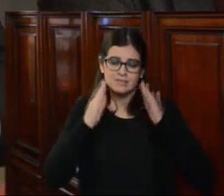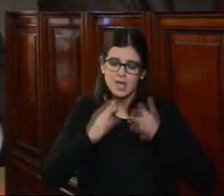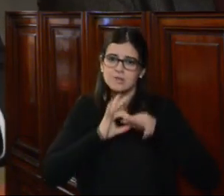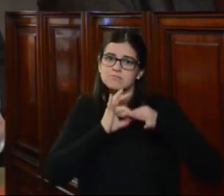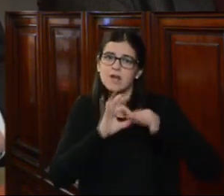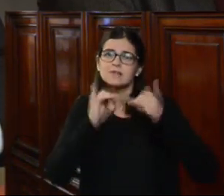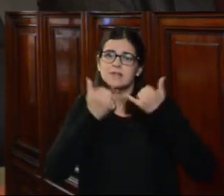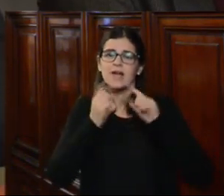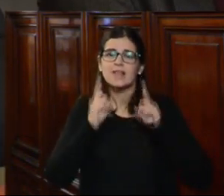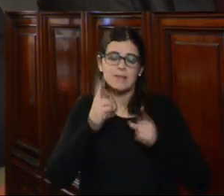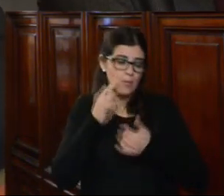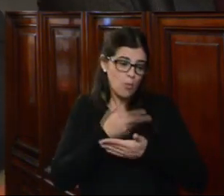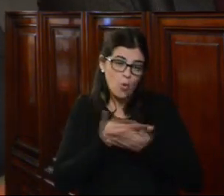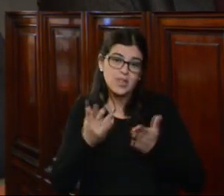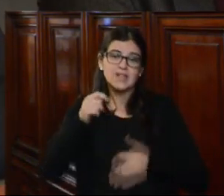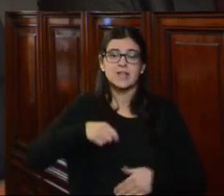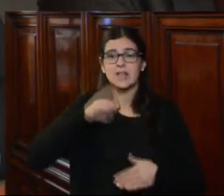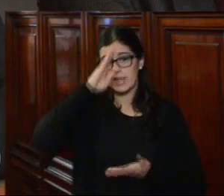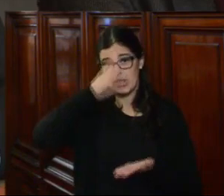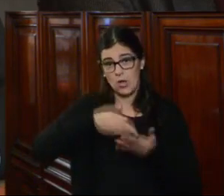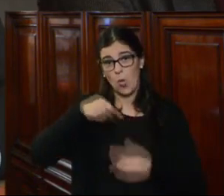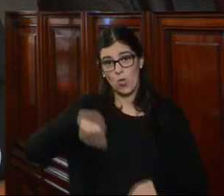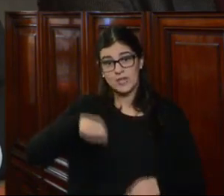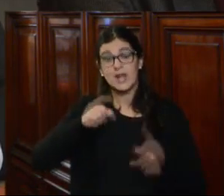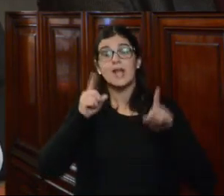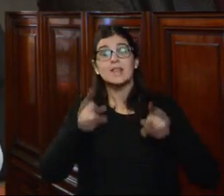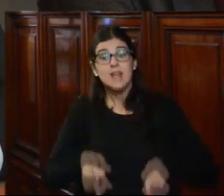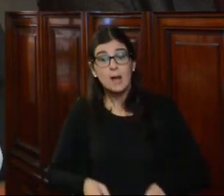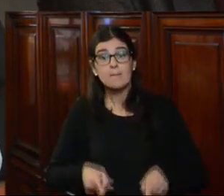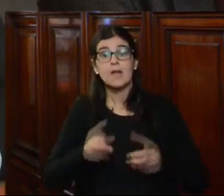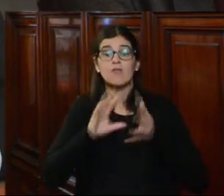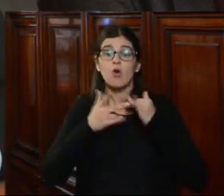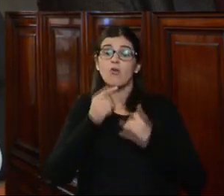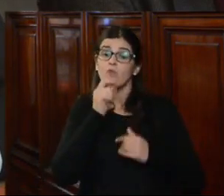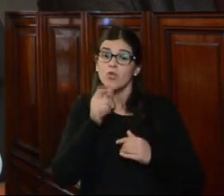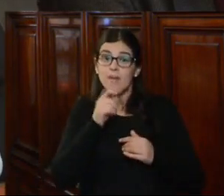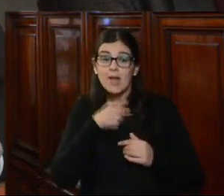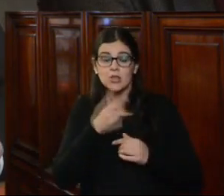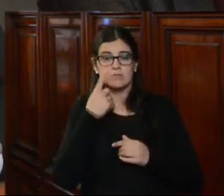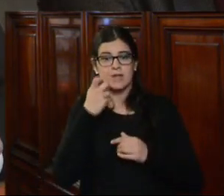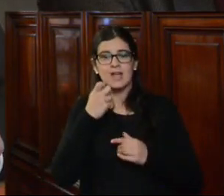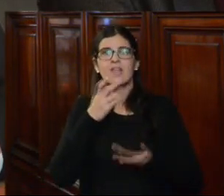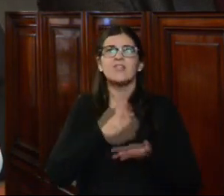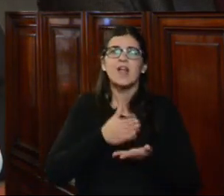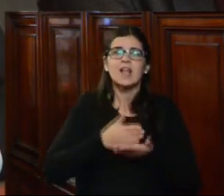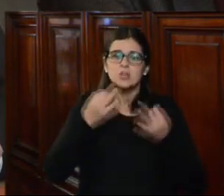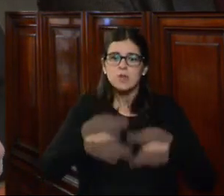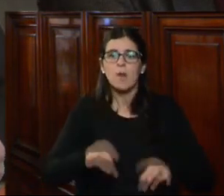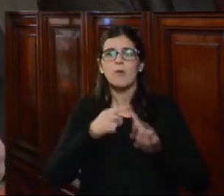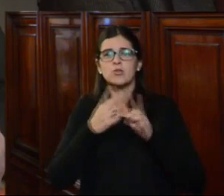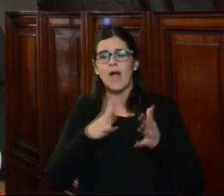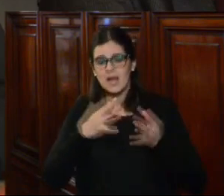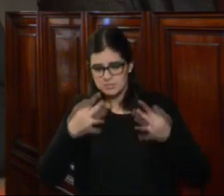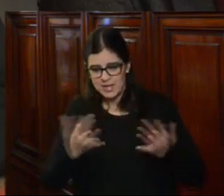que deben mostrar las sentencias judiciales y, a su vez, que sus fundamentos se encuentren en el derecho positivo vigente. En